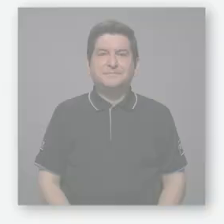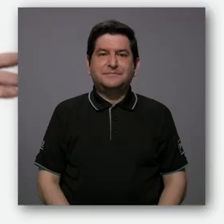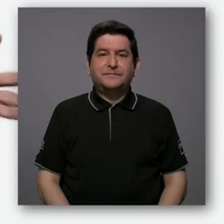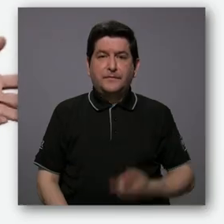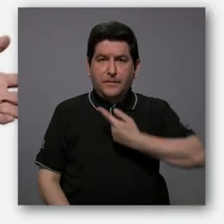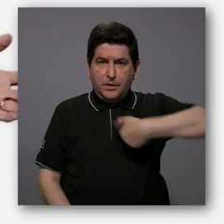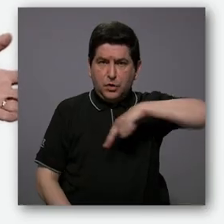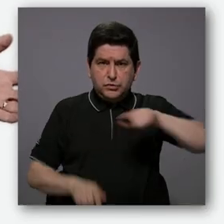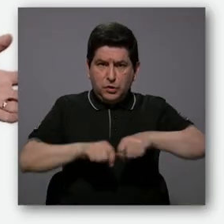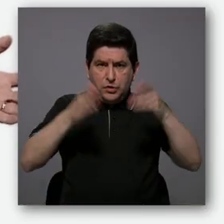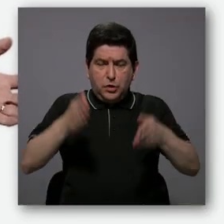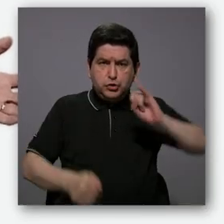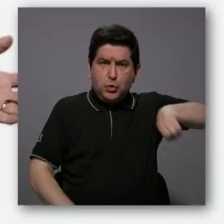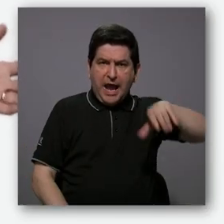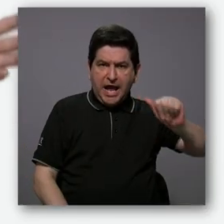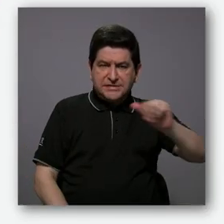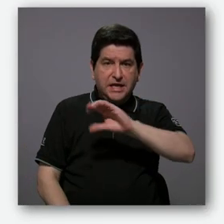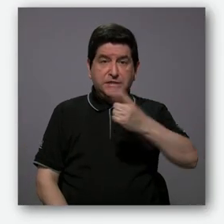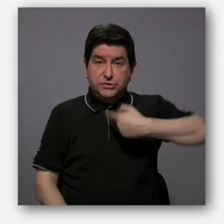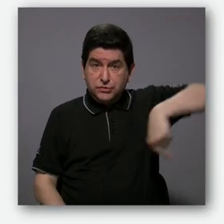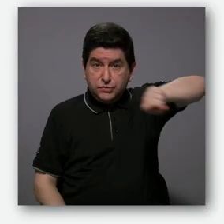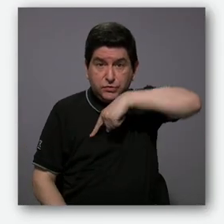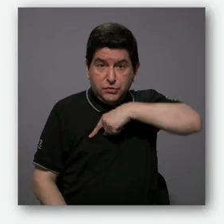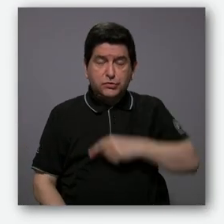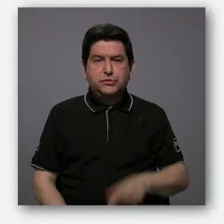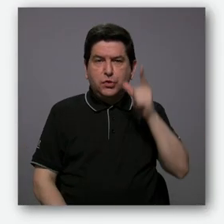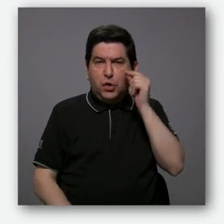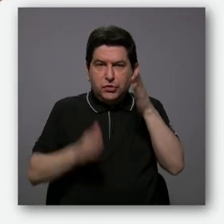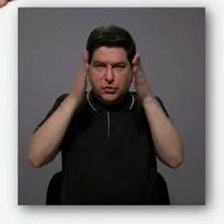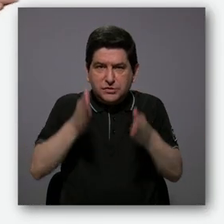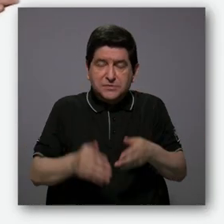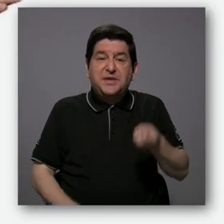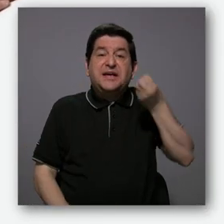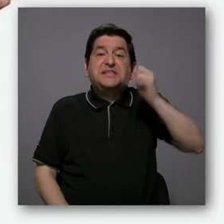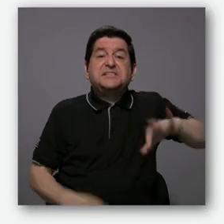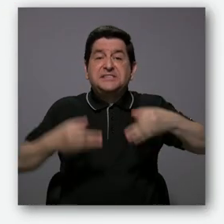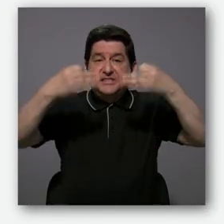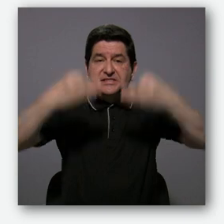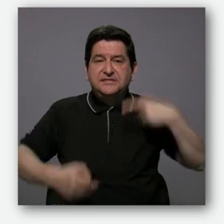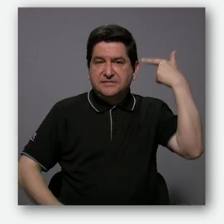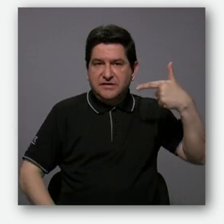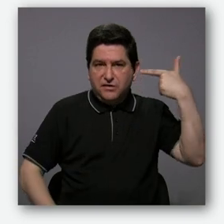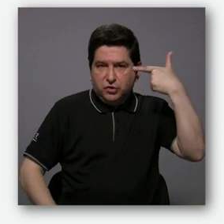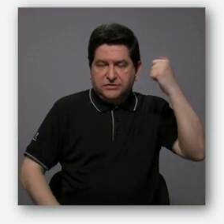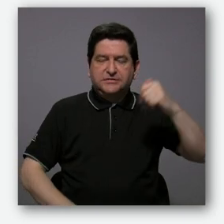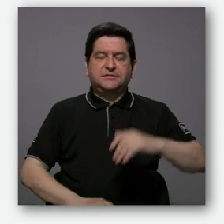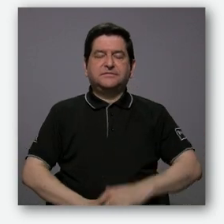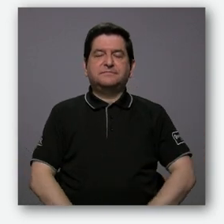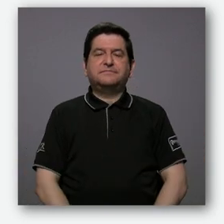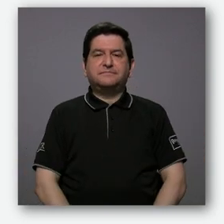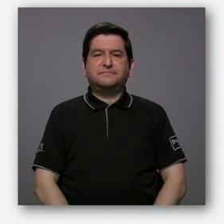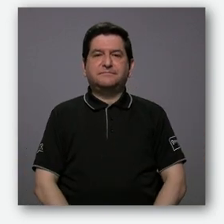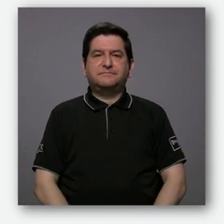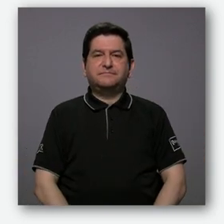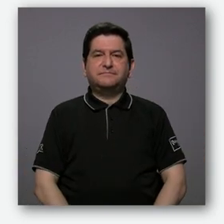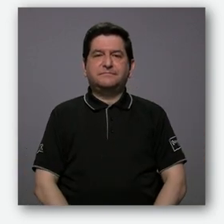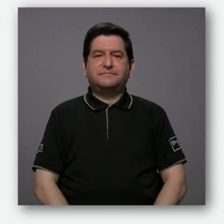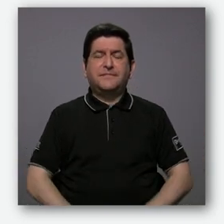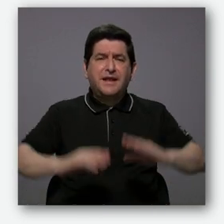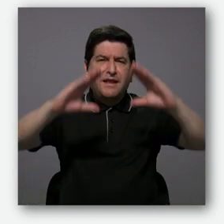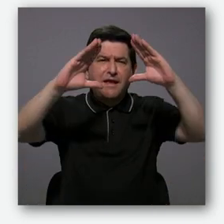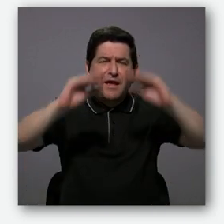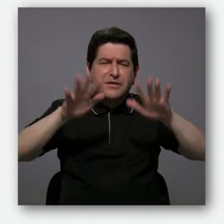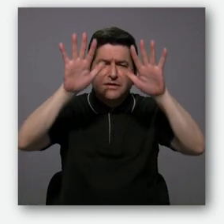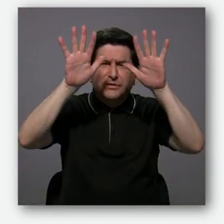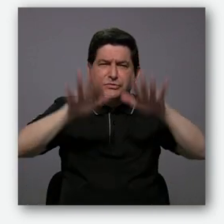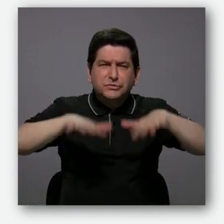¿Somos el periodista Assange y somos o seremos espías si lo decide Londres? En